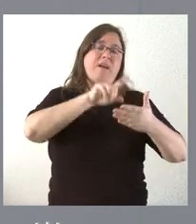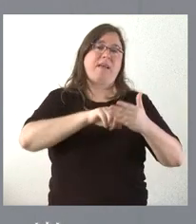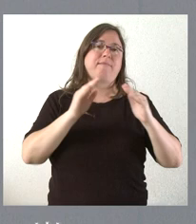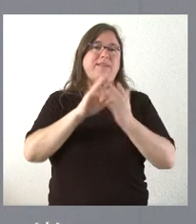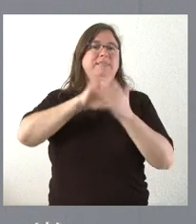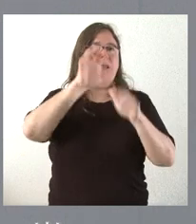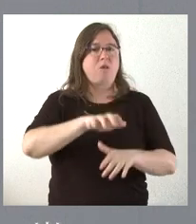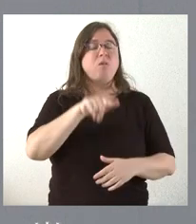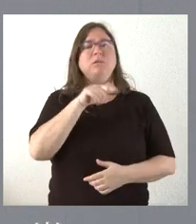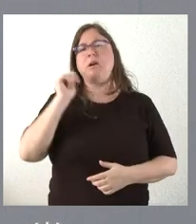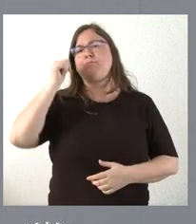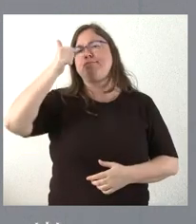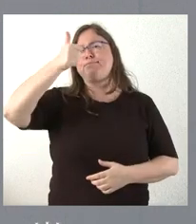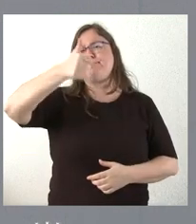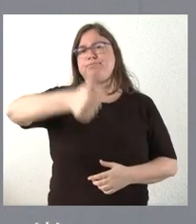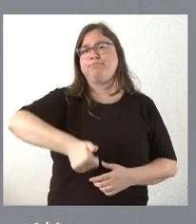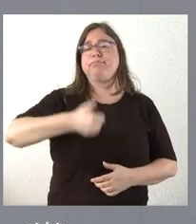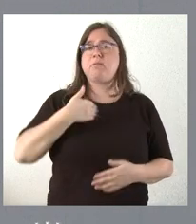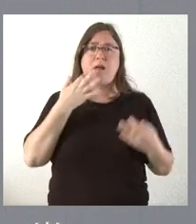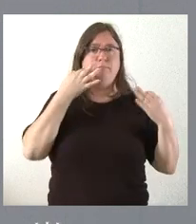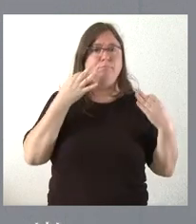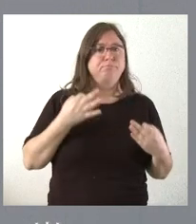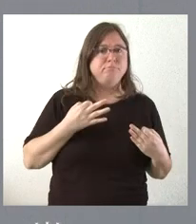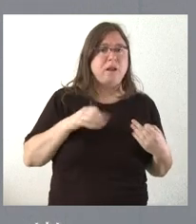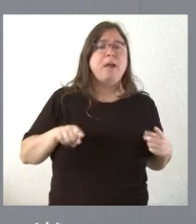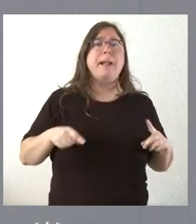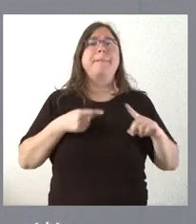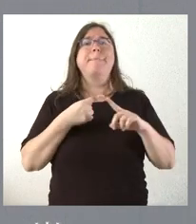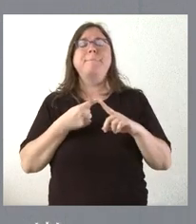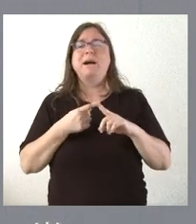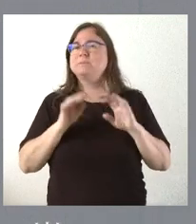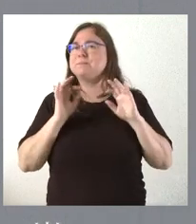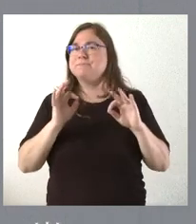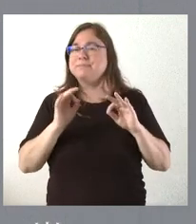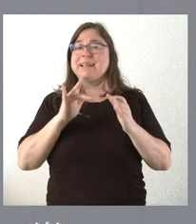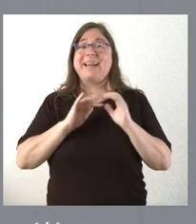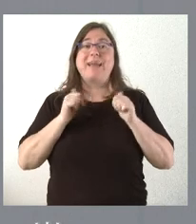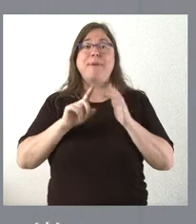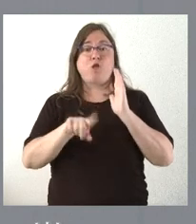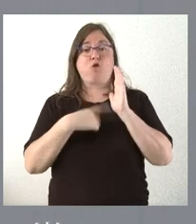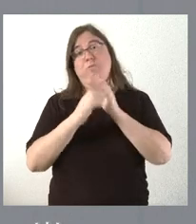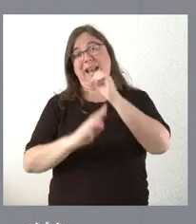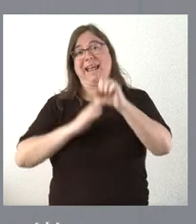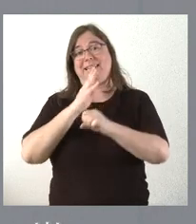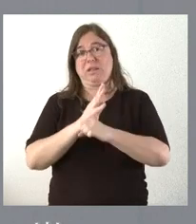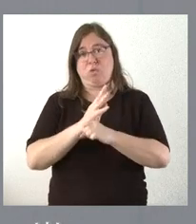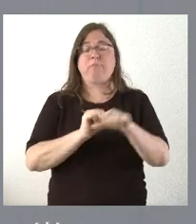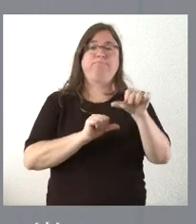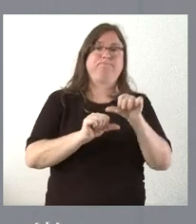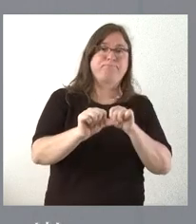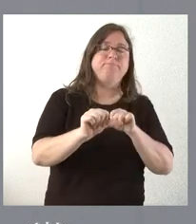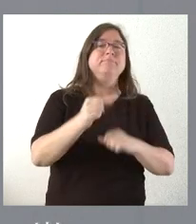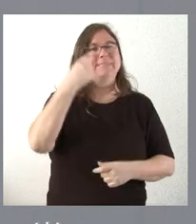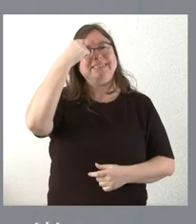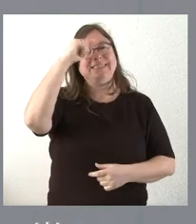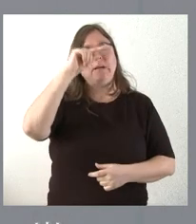a lo largo de los años, en la práctica y también de forma muy intensa desde que comenzó esta legislatura, en donde saben